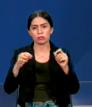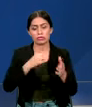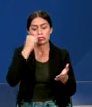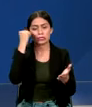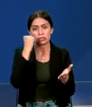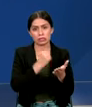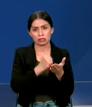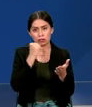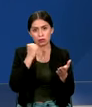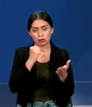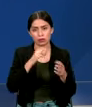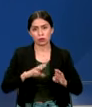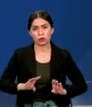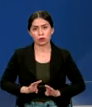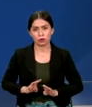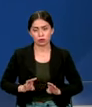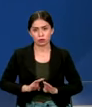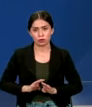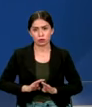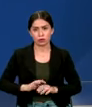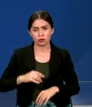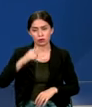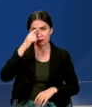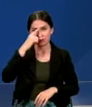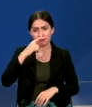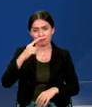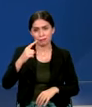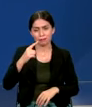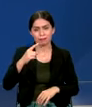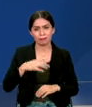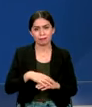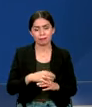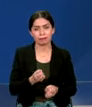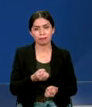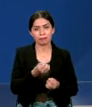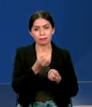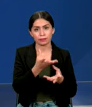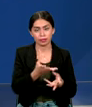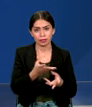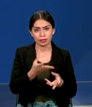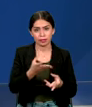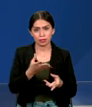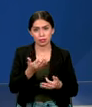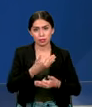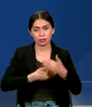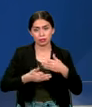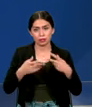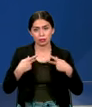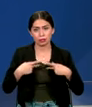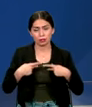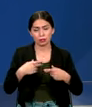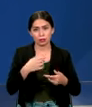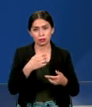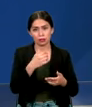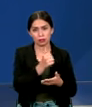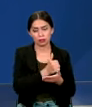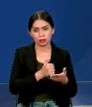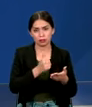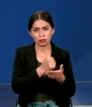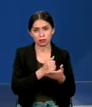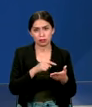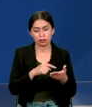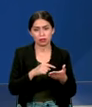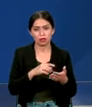Laborales CONOCER para brindar a la ciudadanía en general la posibilidad de avalar sus conocimientos, habilidades,